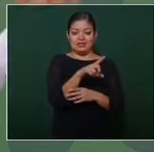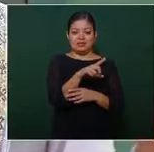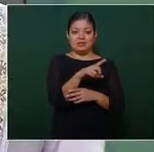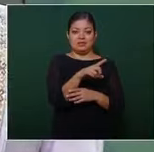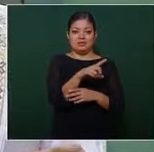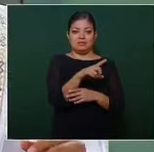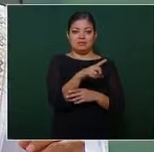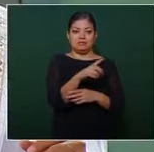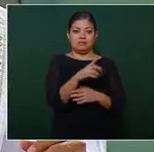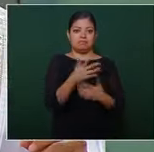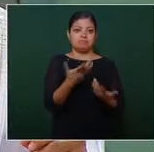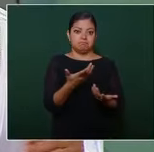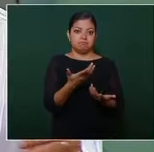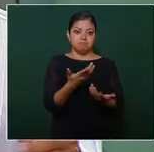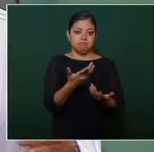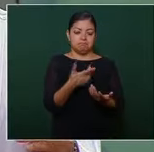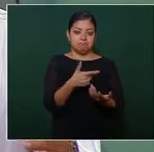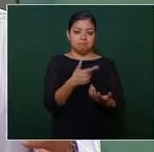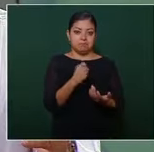los combustibles